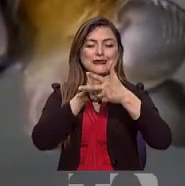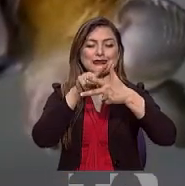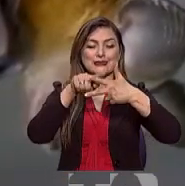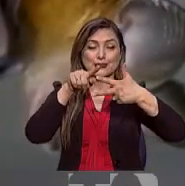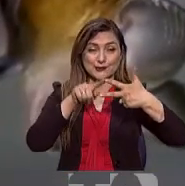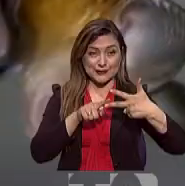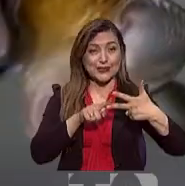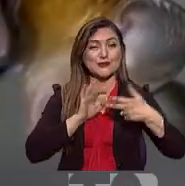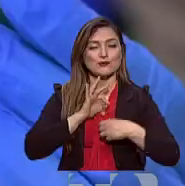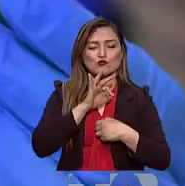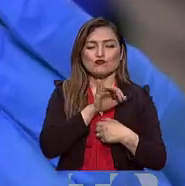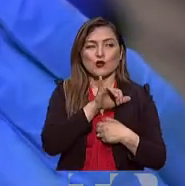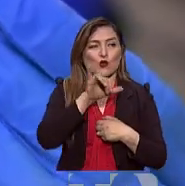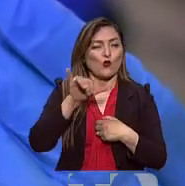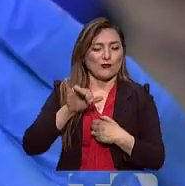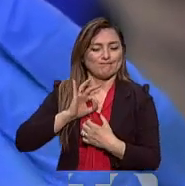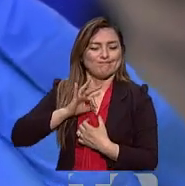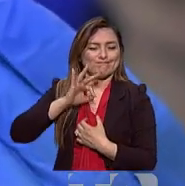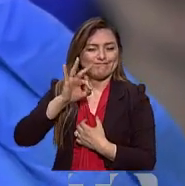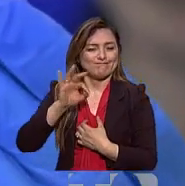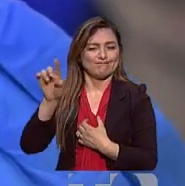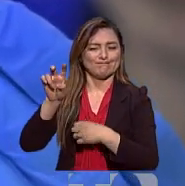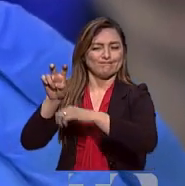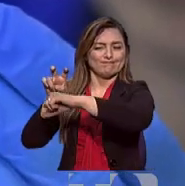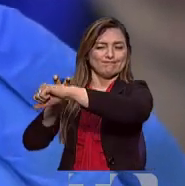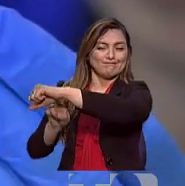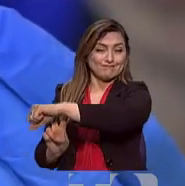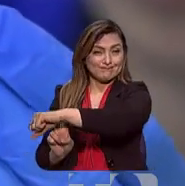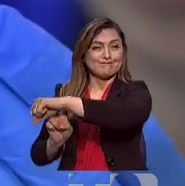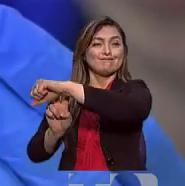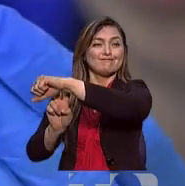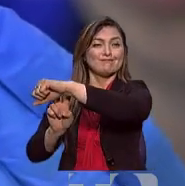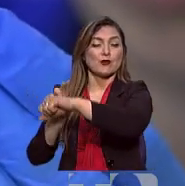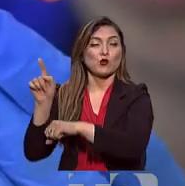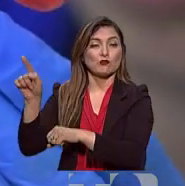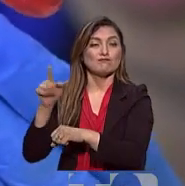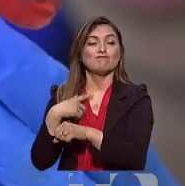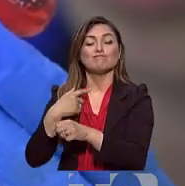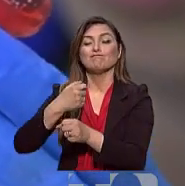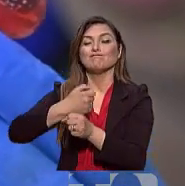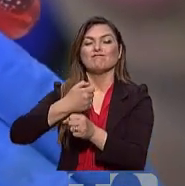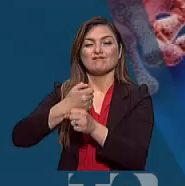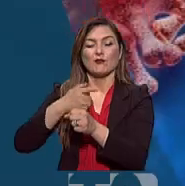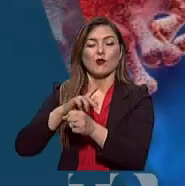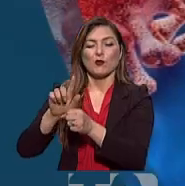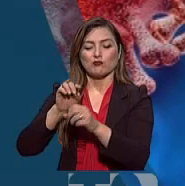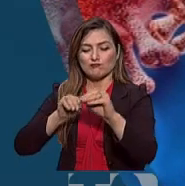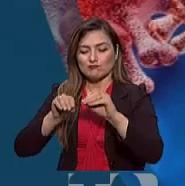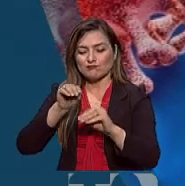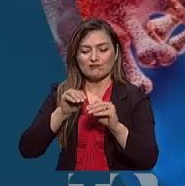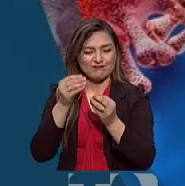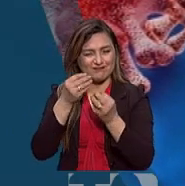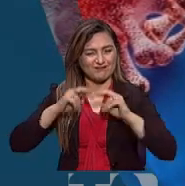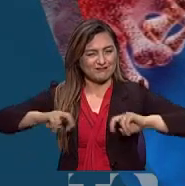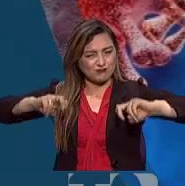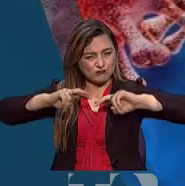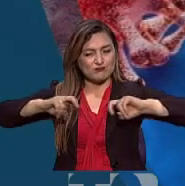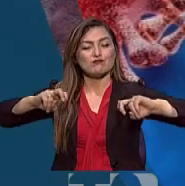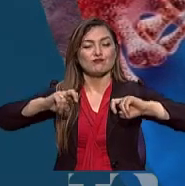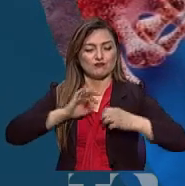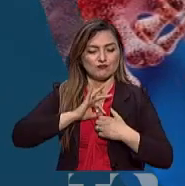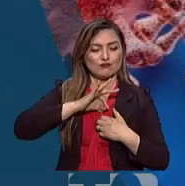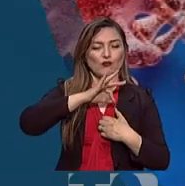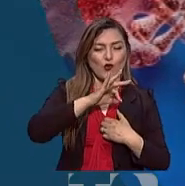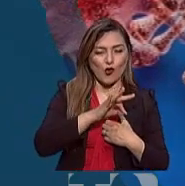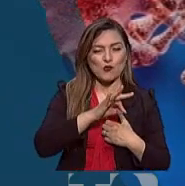virus muy similares al coronavirus en estos murciélagos. Es decir, según este trabajo publicado, la hipótesis es que el COVID-19 y obviamente el SARS